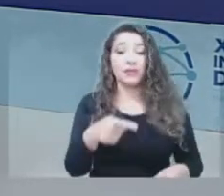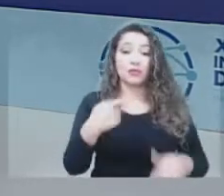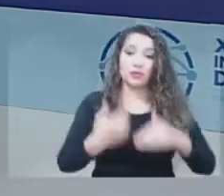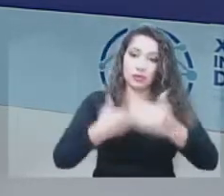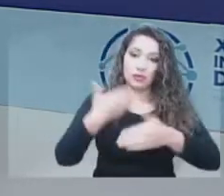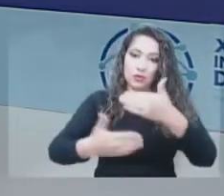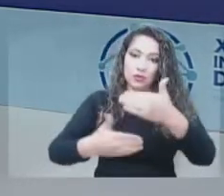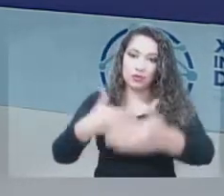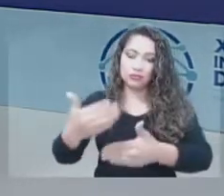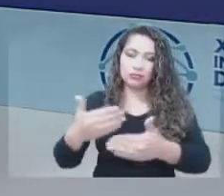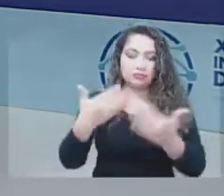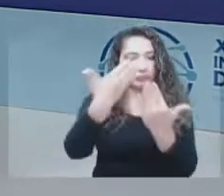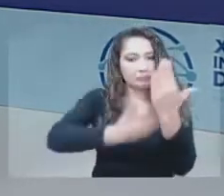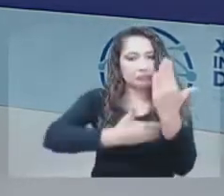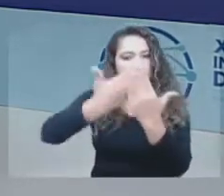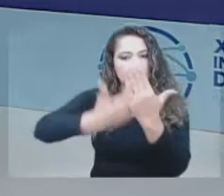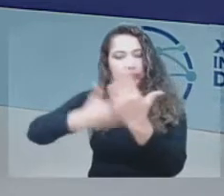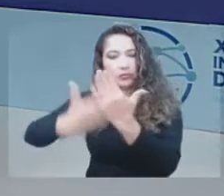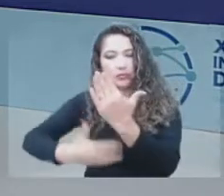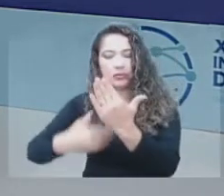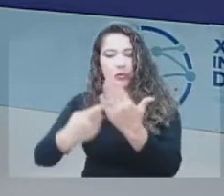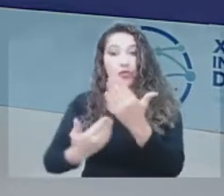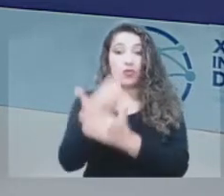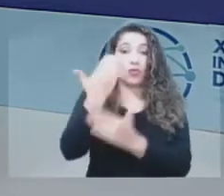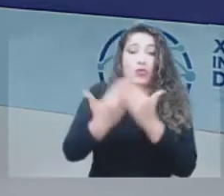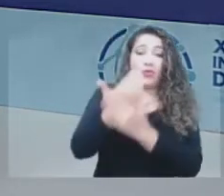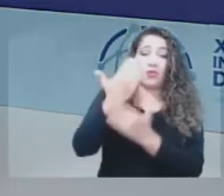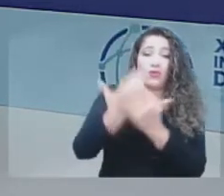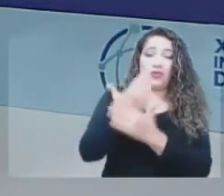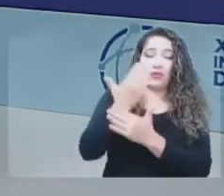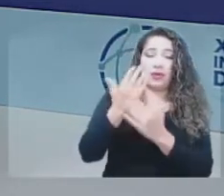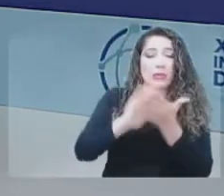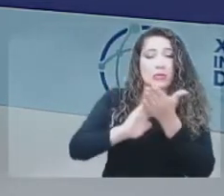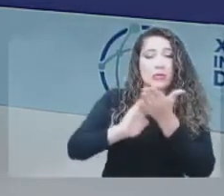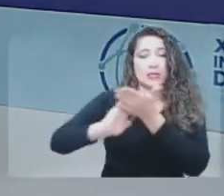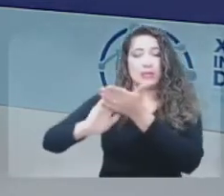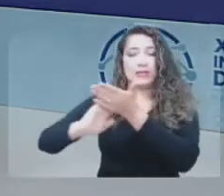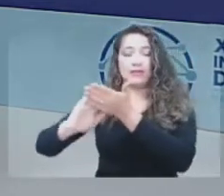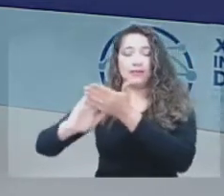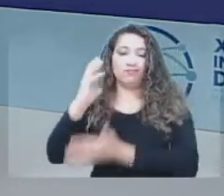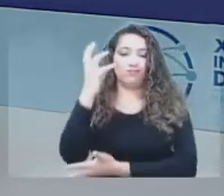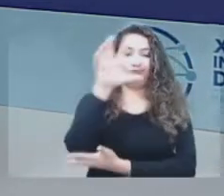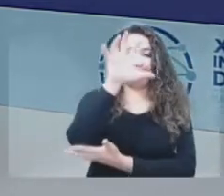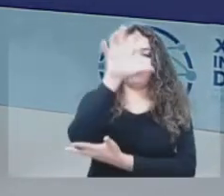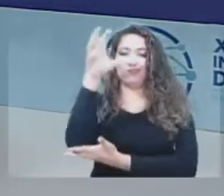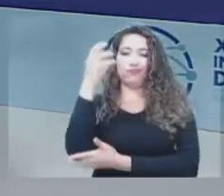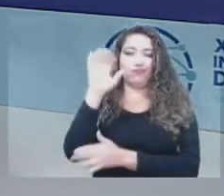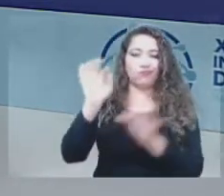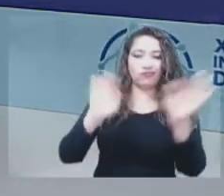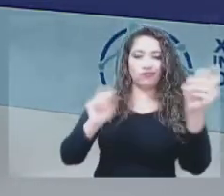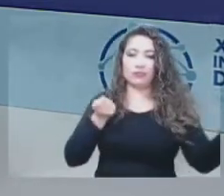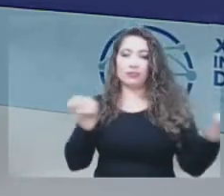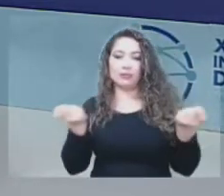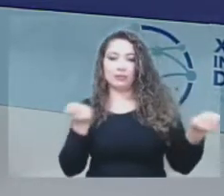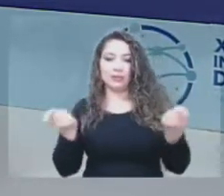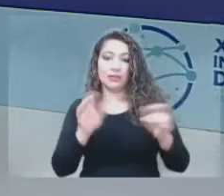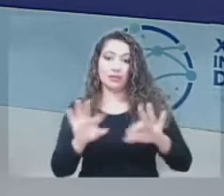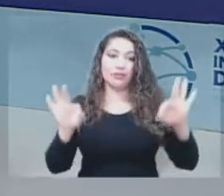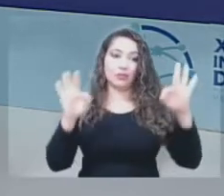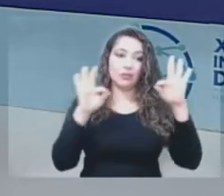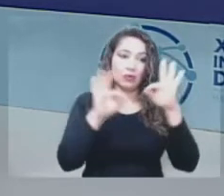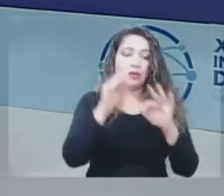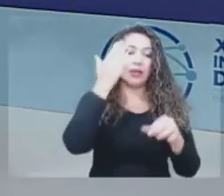entre otras, como ya ha sido mencionado, es necesario también regularizar la